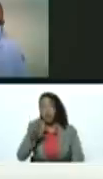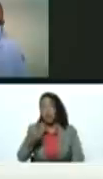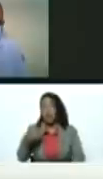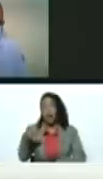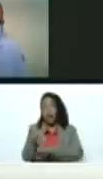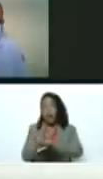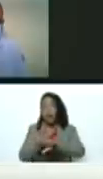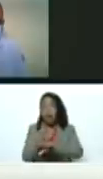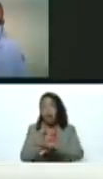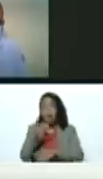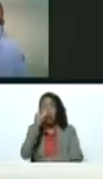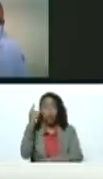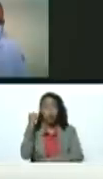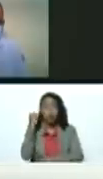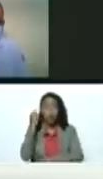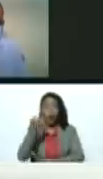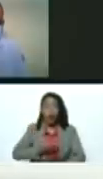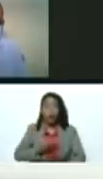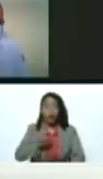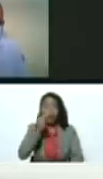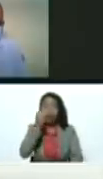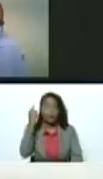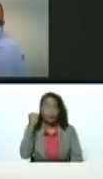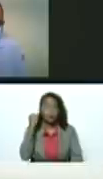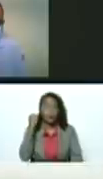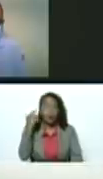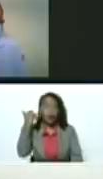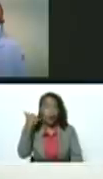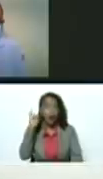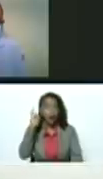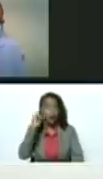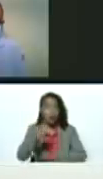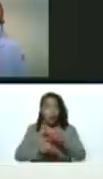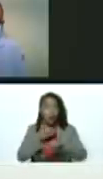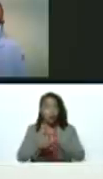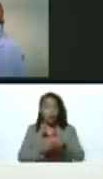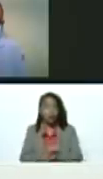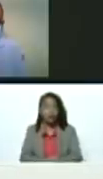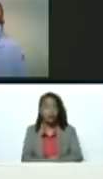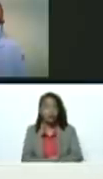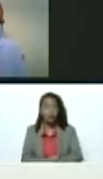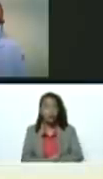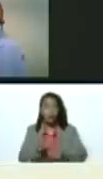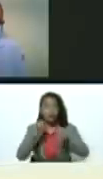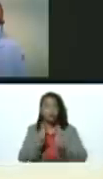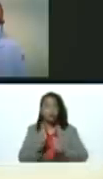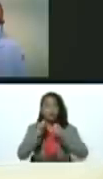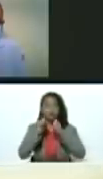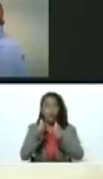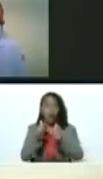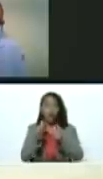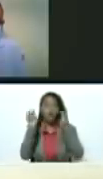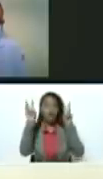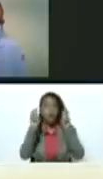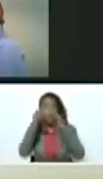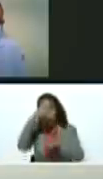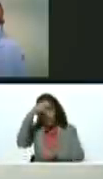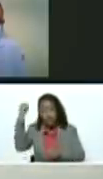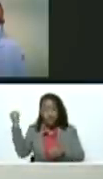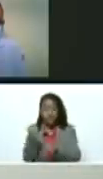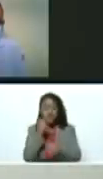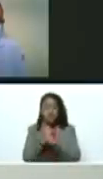gobernadores, gobernadoras, alcaldes y alcaldesas han arrancado su nueva gestión